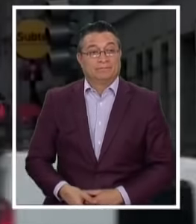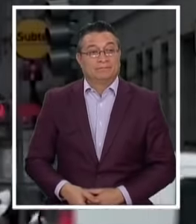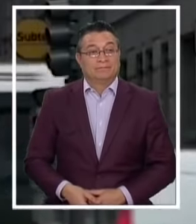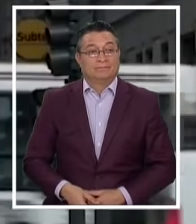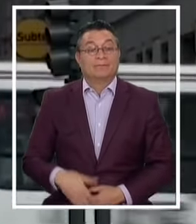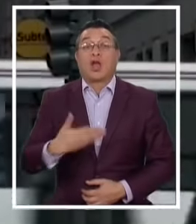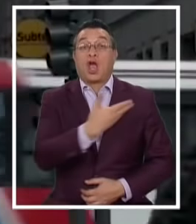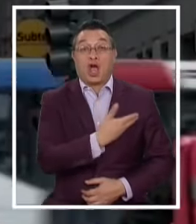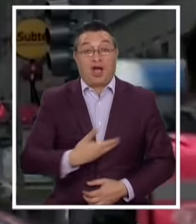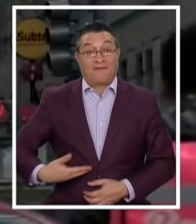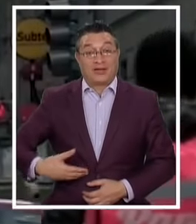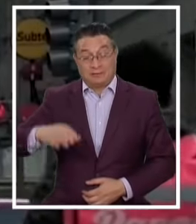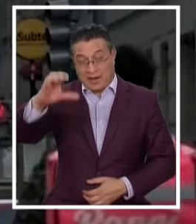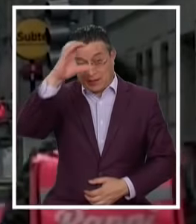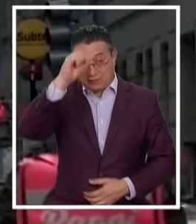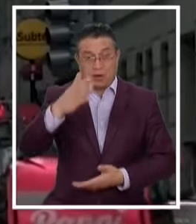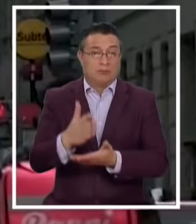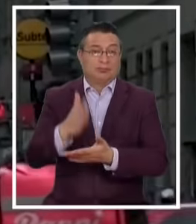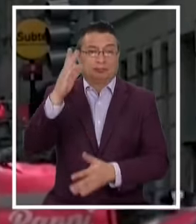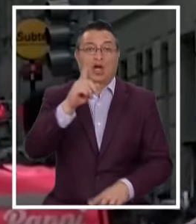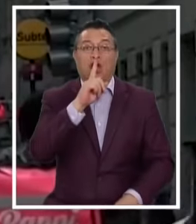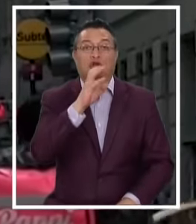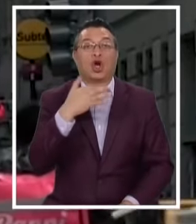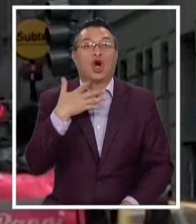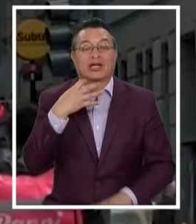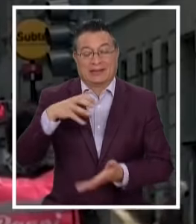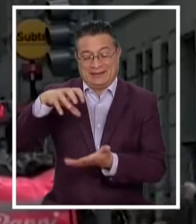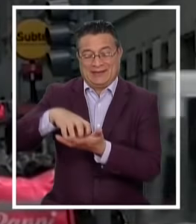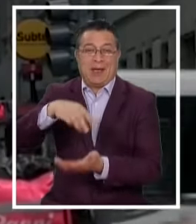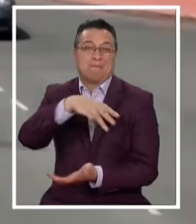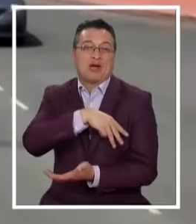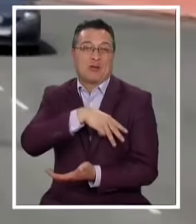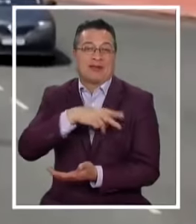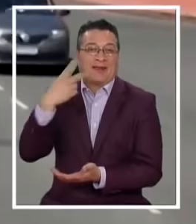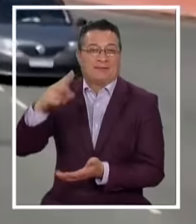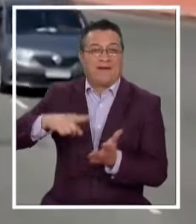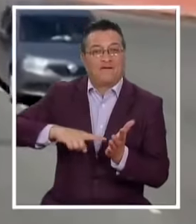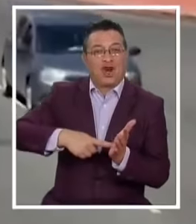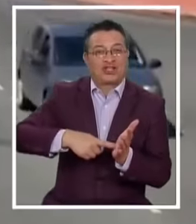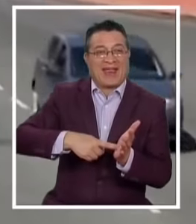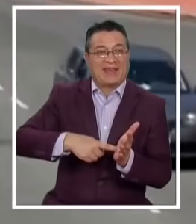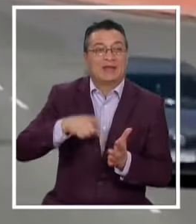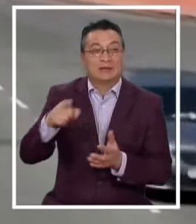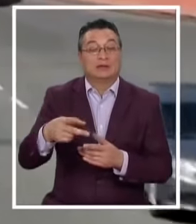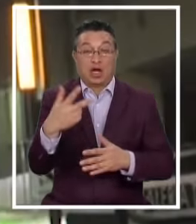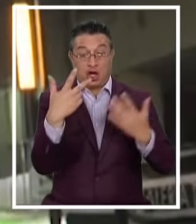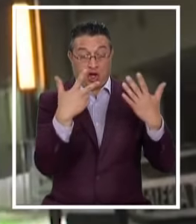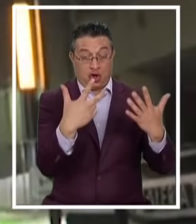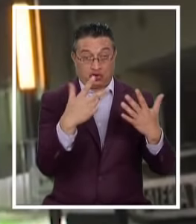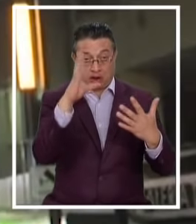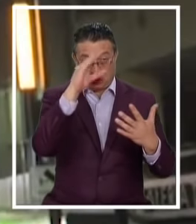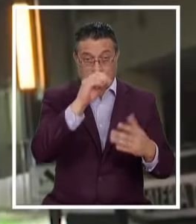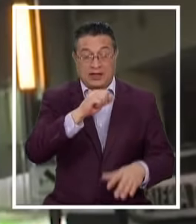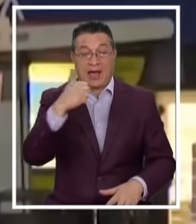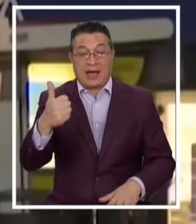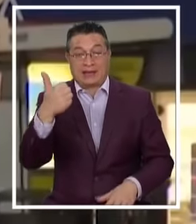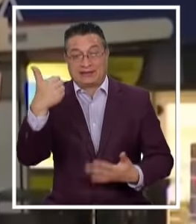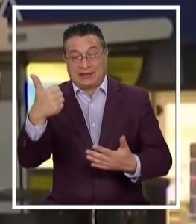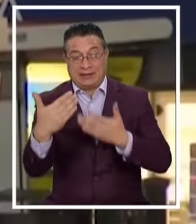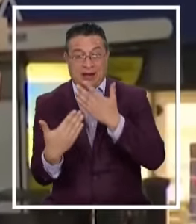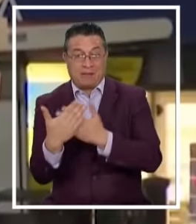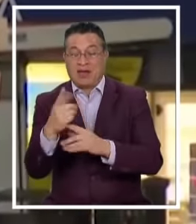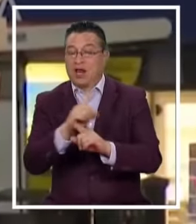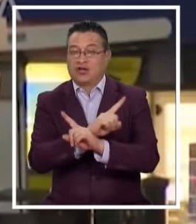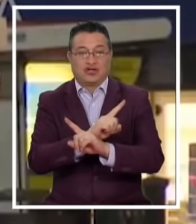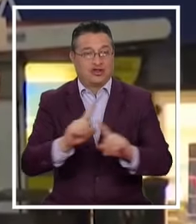El gobierno argentino Endureció El toque de queda En el área metropolitana De Buenos Aires Y no se podrá circular Entre las 8 de la noche Y las 6 de la